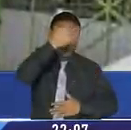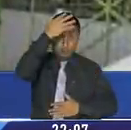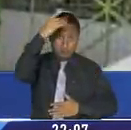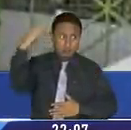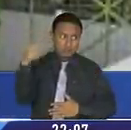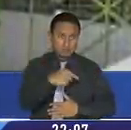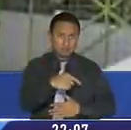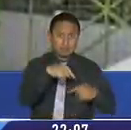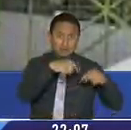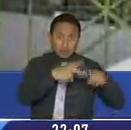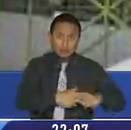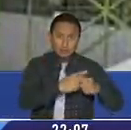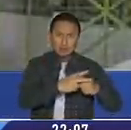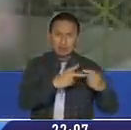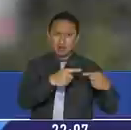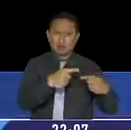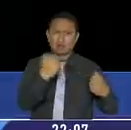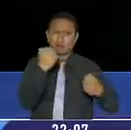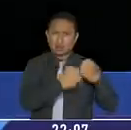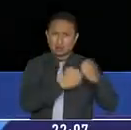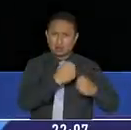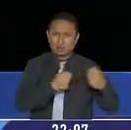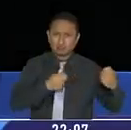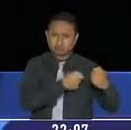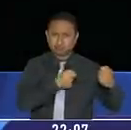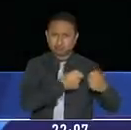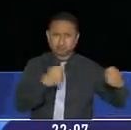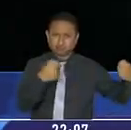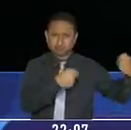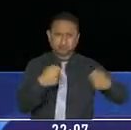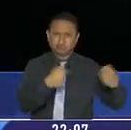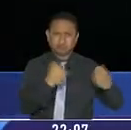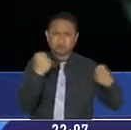desencadenado la masacre de este lunes.